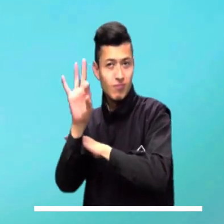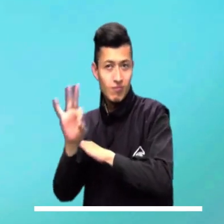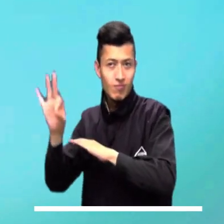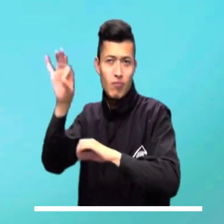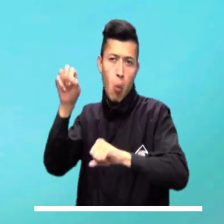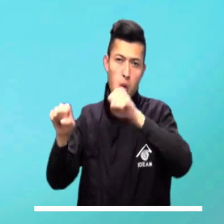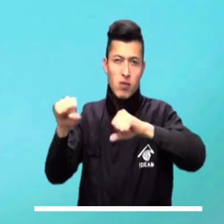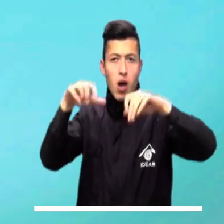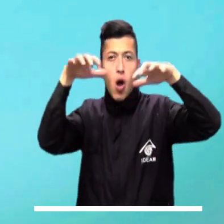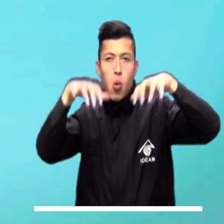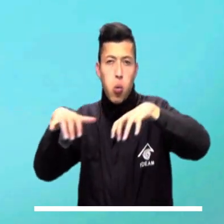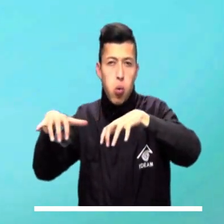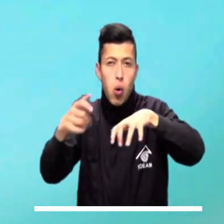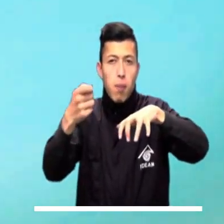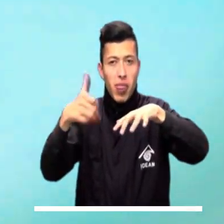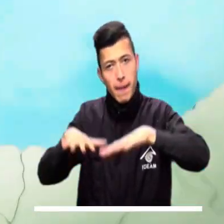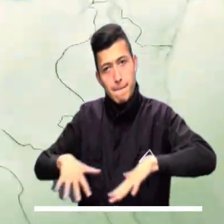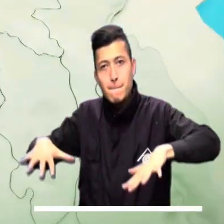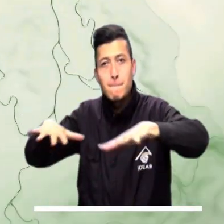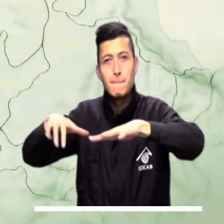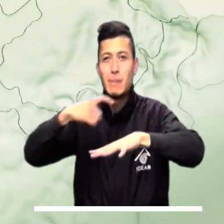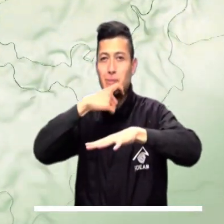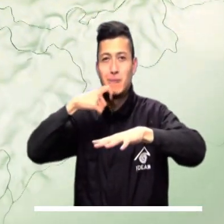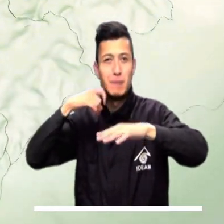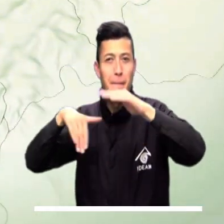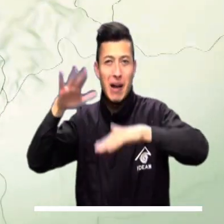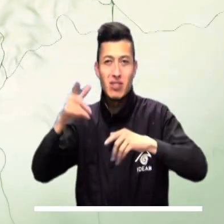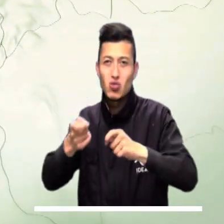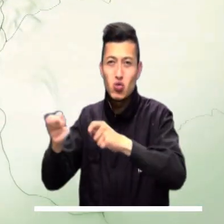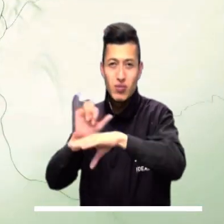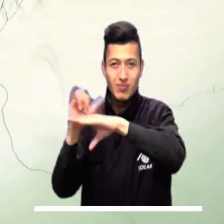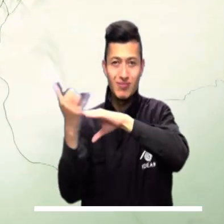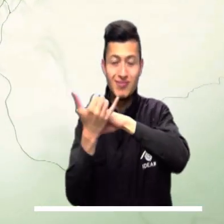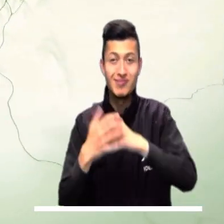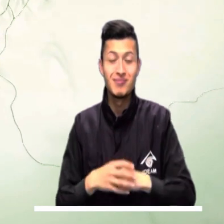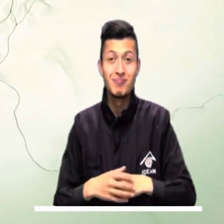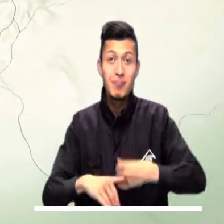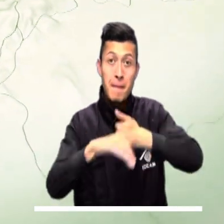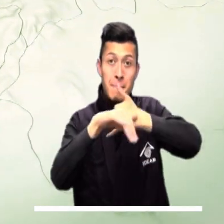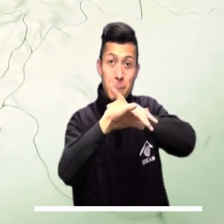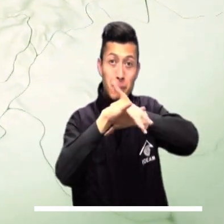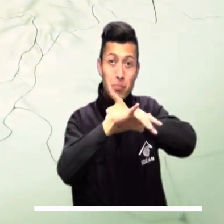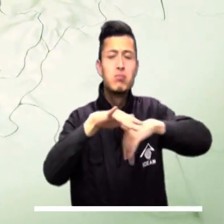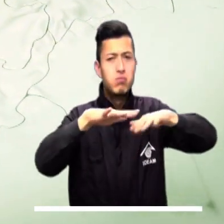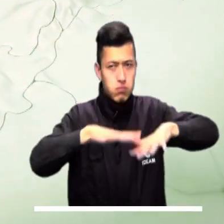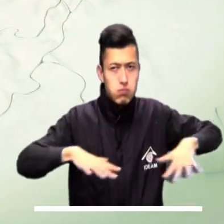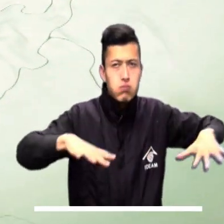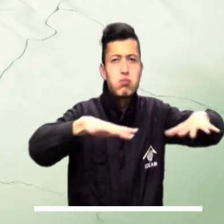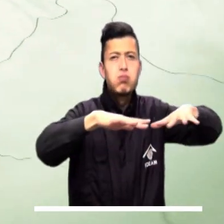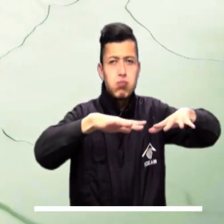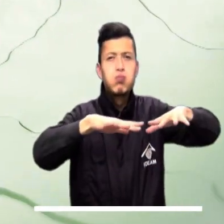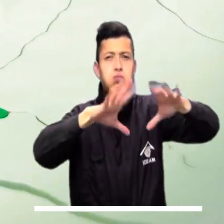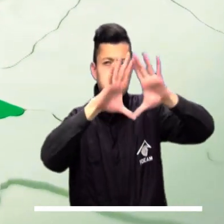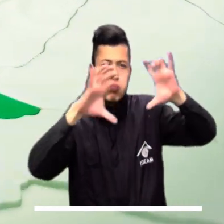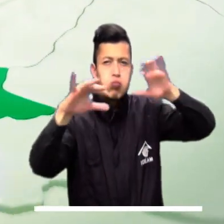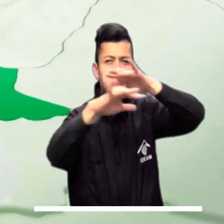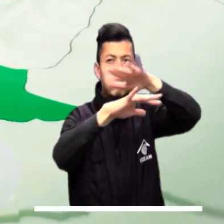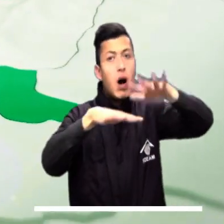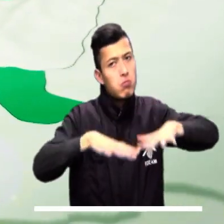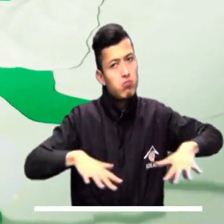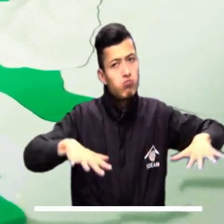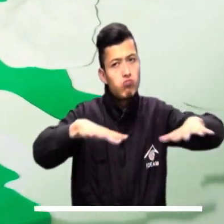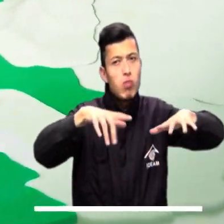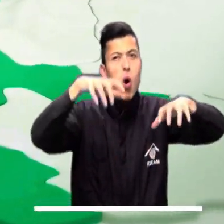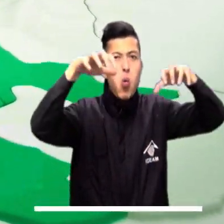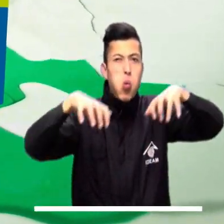donde se prevé tiempo seco con lloviznas esporádicas en cercanías a las islas. En el Pacífico se ultima cielo cubierto sobre amplios sectores, lo cual